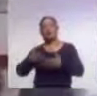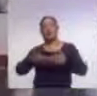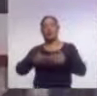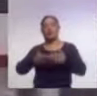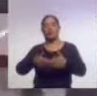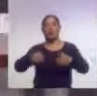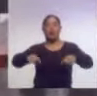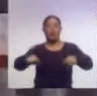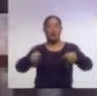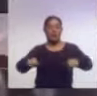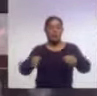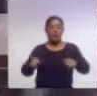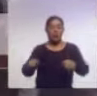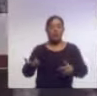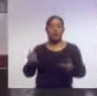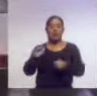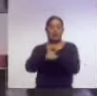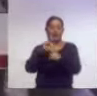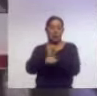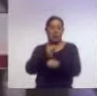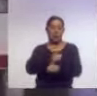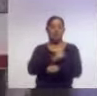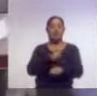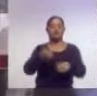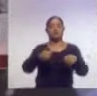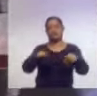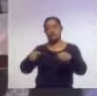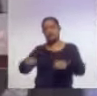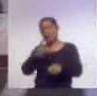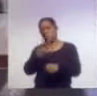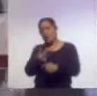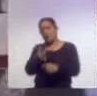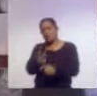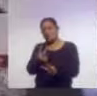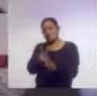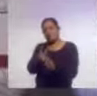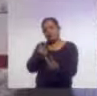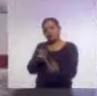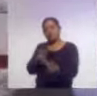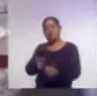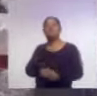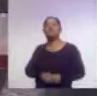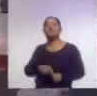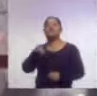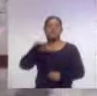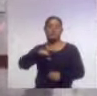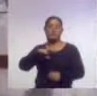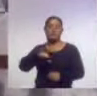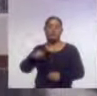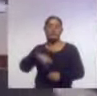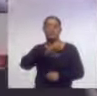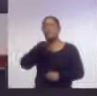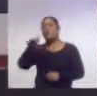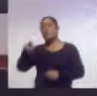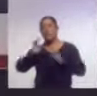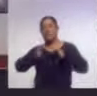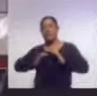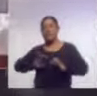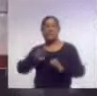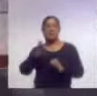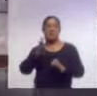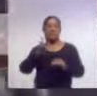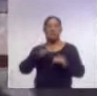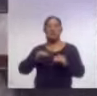cuatrimotos, vehículos 4x4 y un dron, a las 9.40 horas de este día se logró ubicar el cuerpo a la altura de la